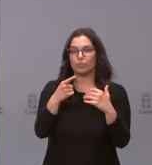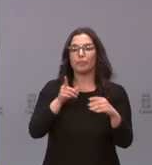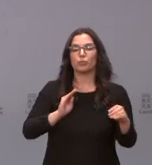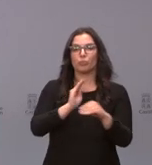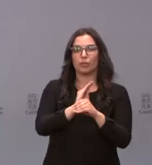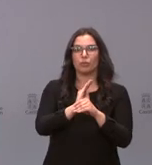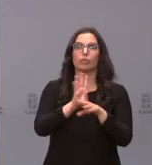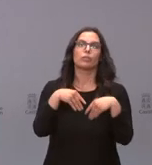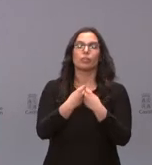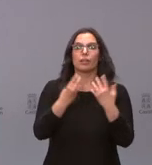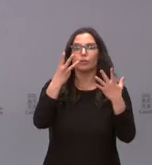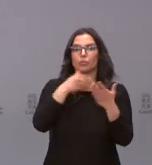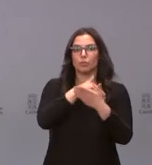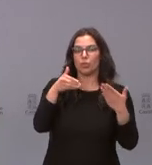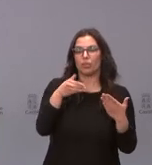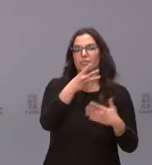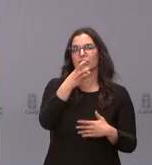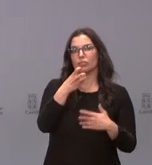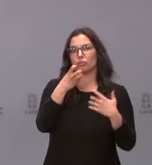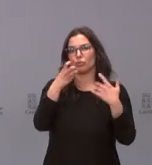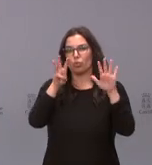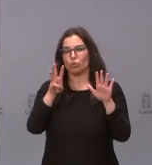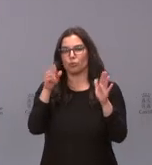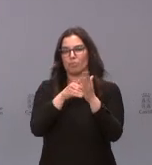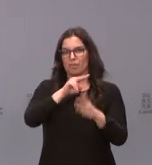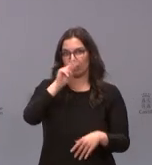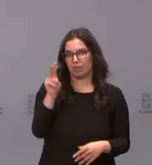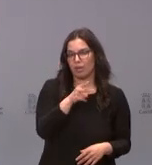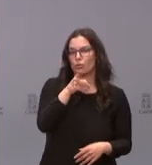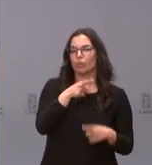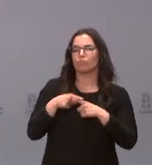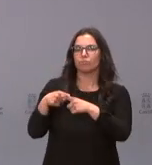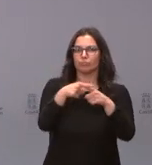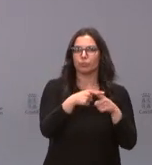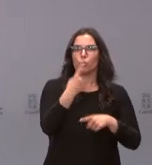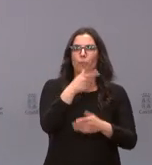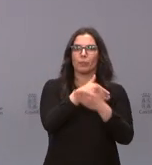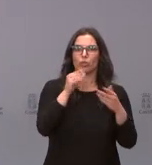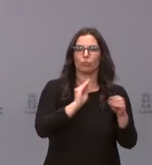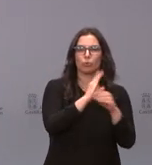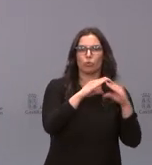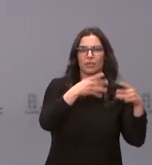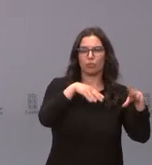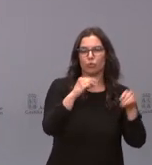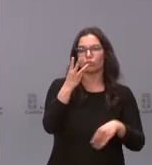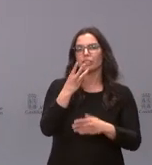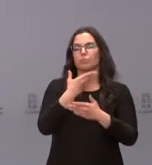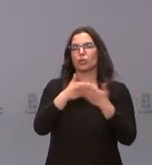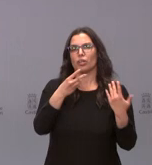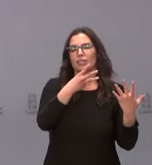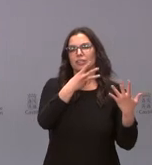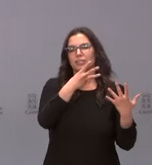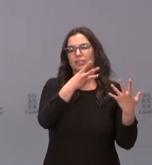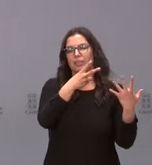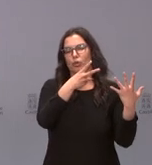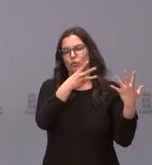asciende a 8.308.000 euros que se distribuyen en un millón para la Universidad de Burgos, 3.808.000